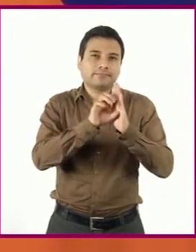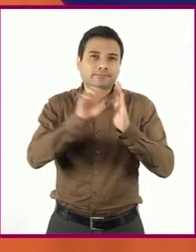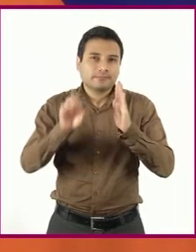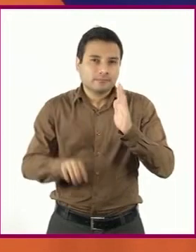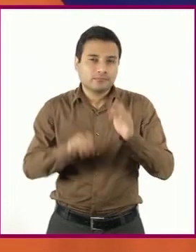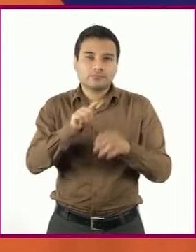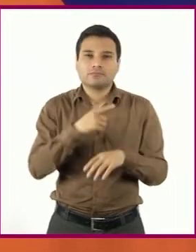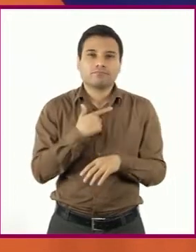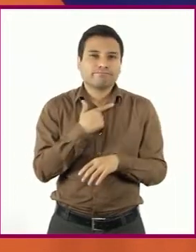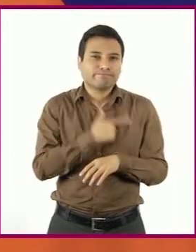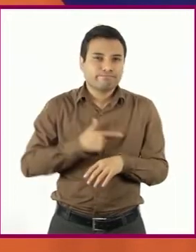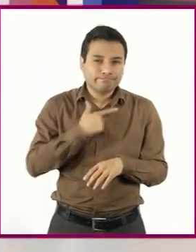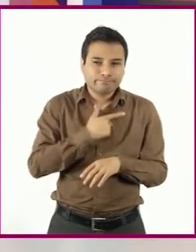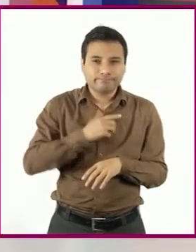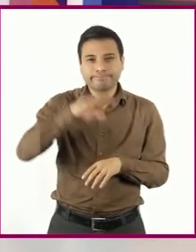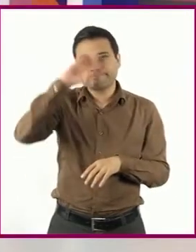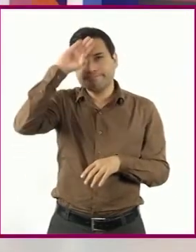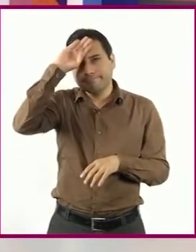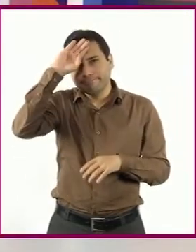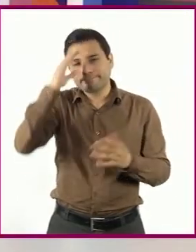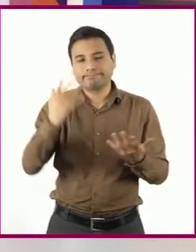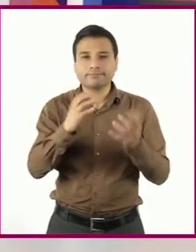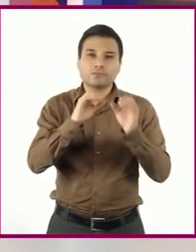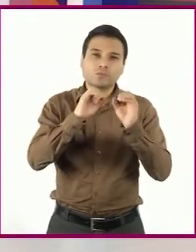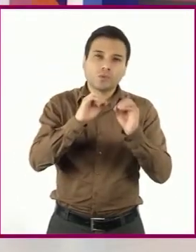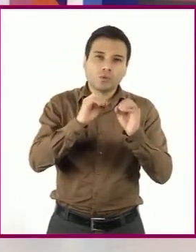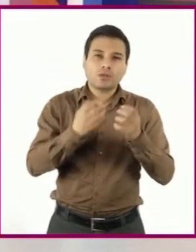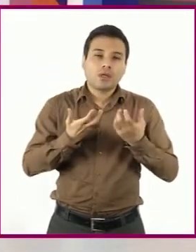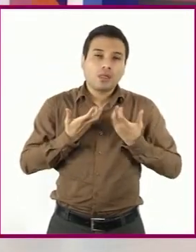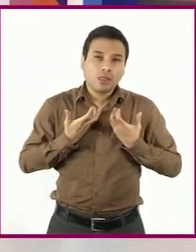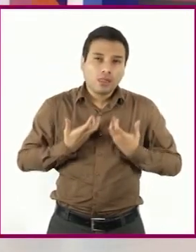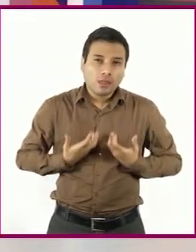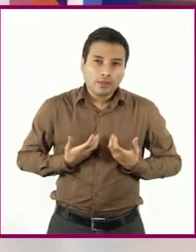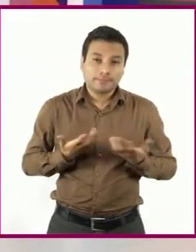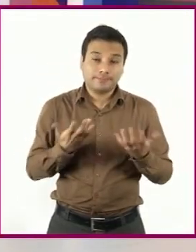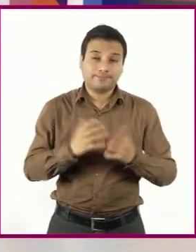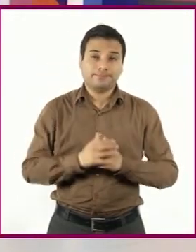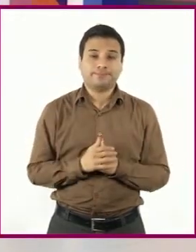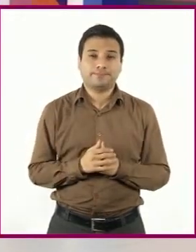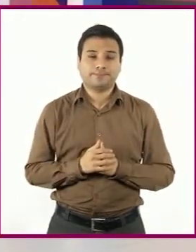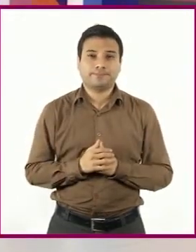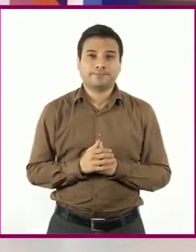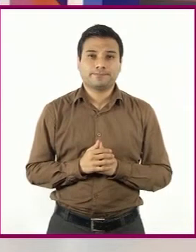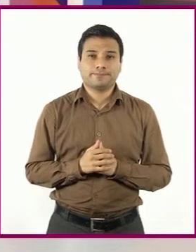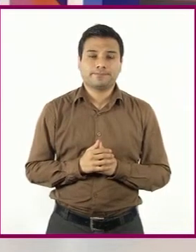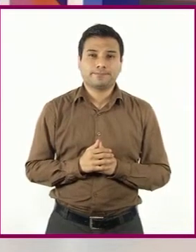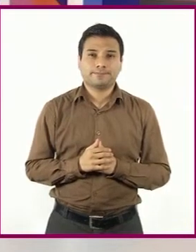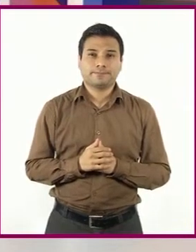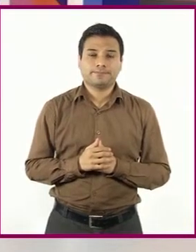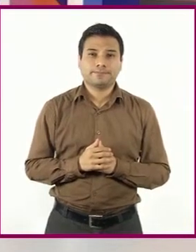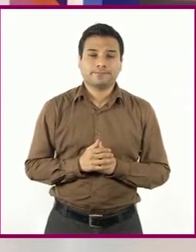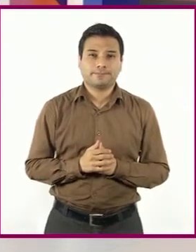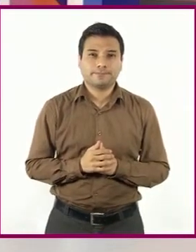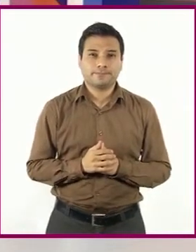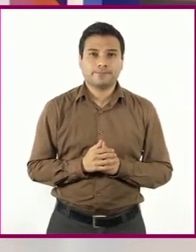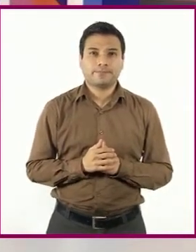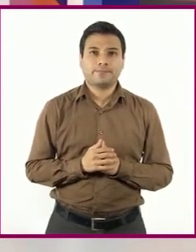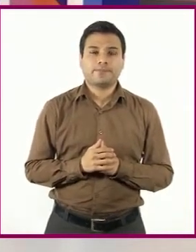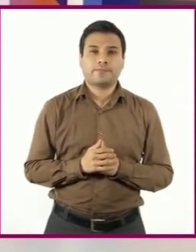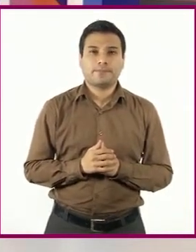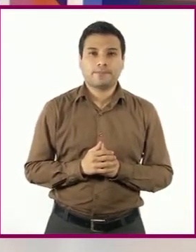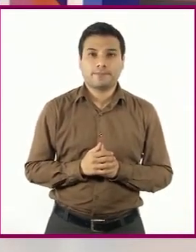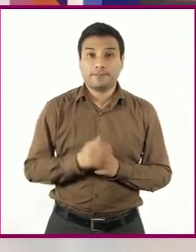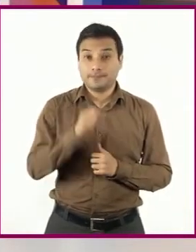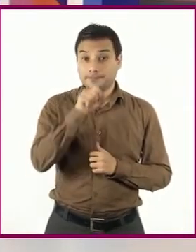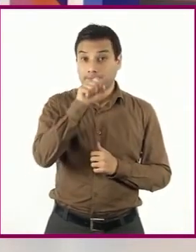nostalgia. Otra de las funciones que puede tener una autobiografía, en nuestro caso, es